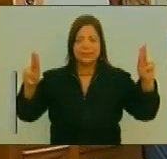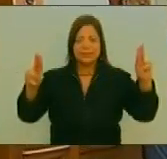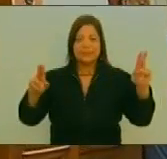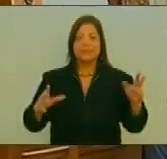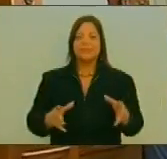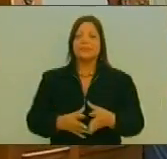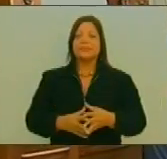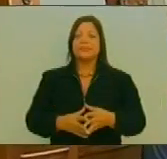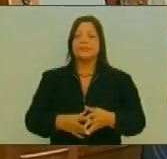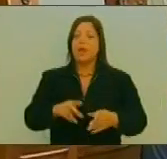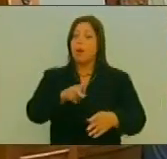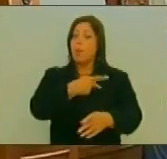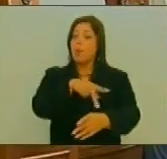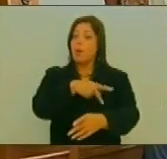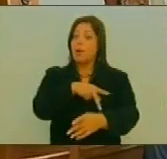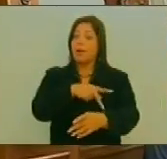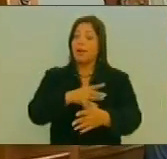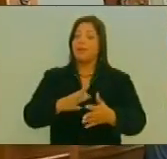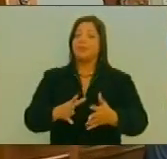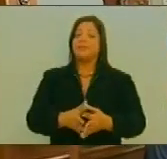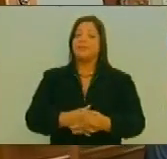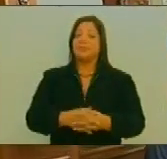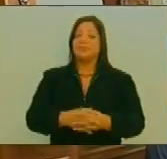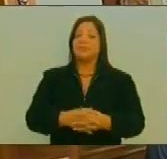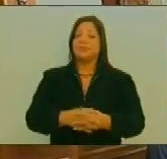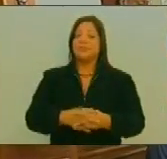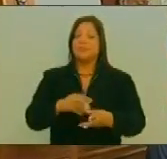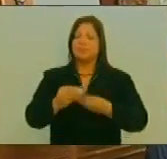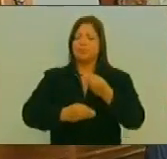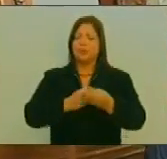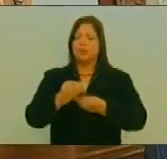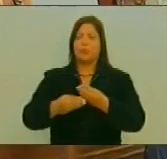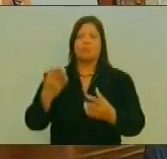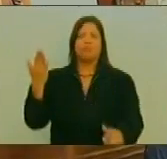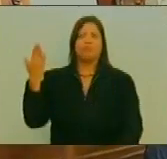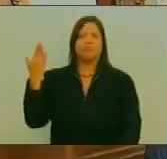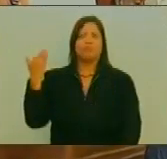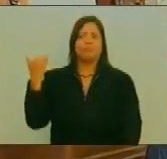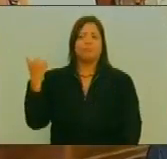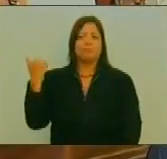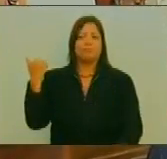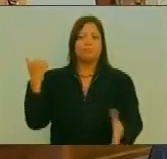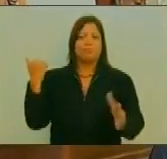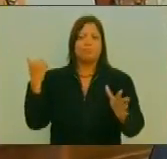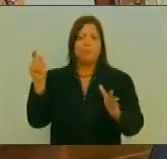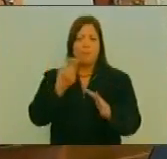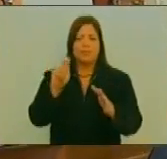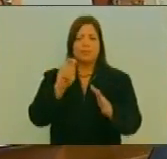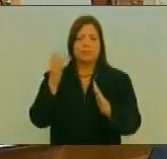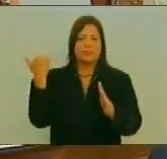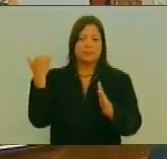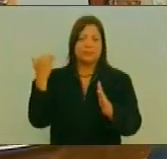Poema que Construimos Hace Algunos meses